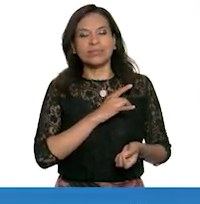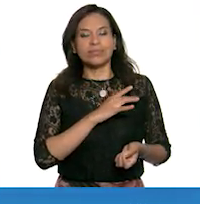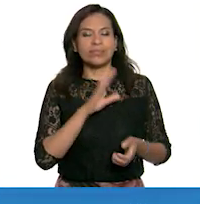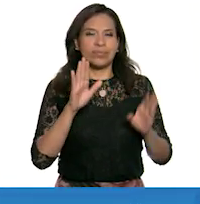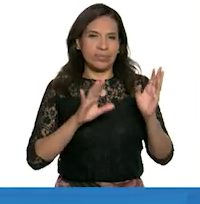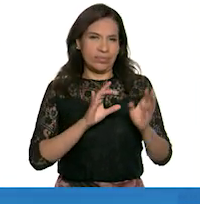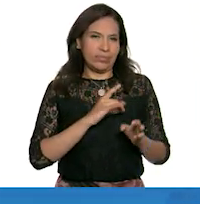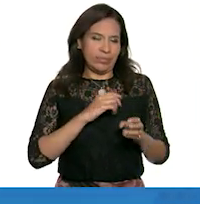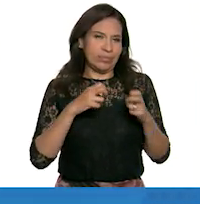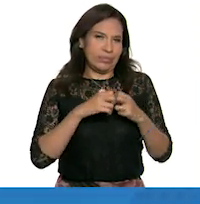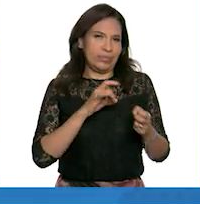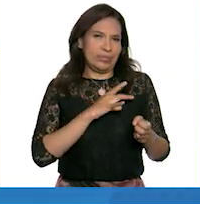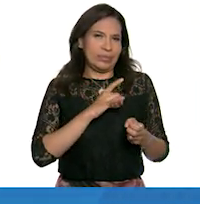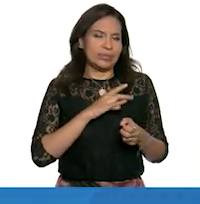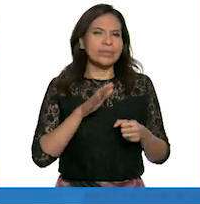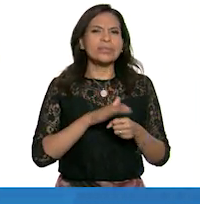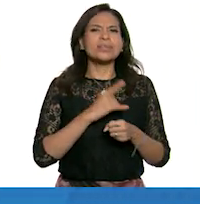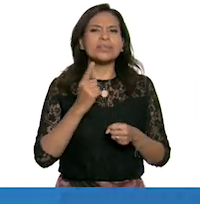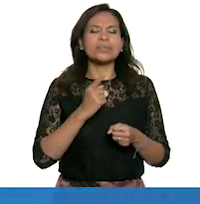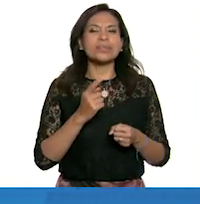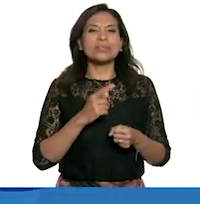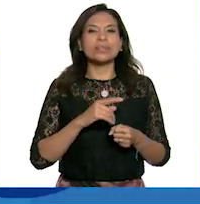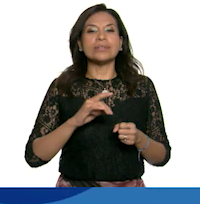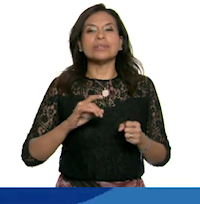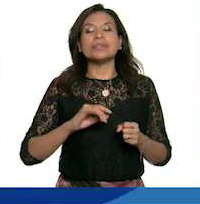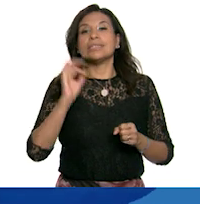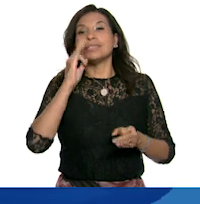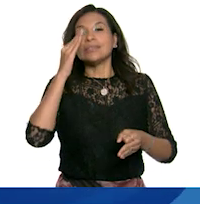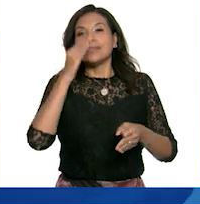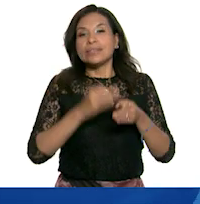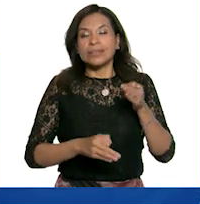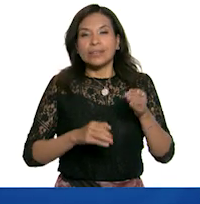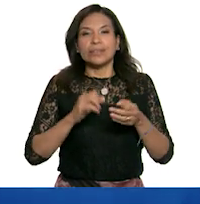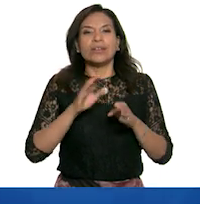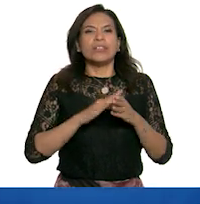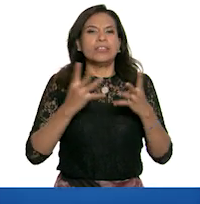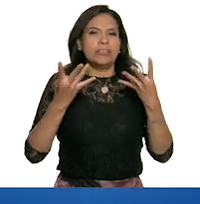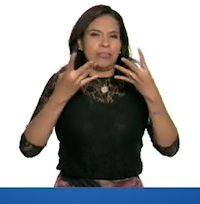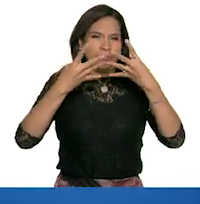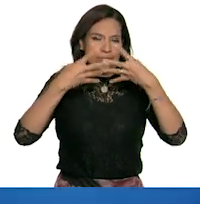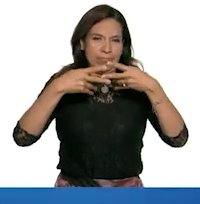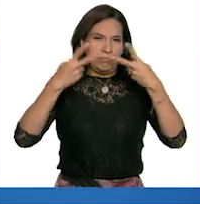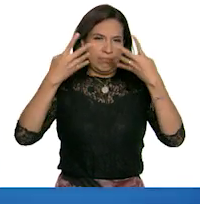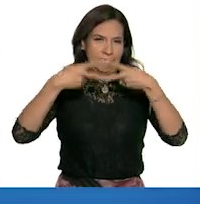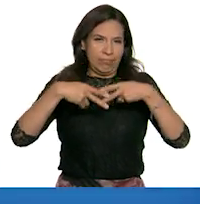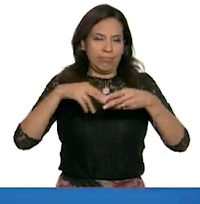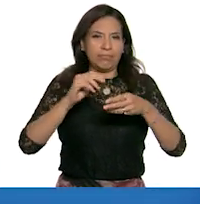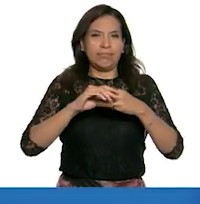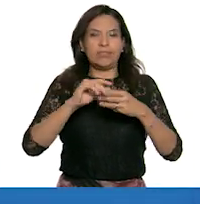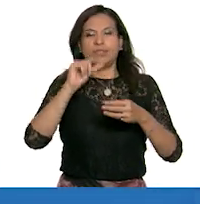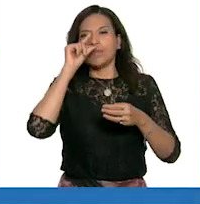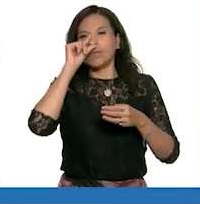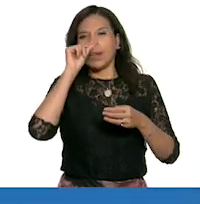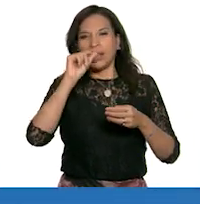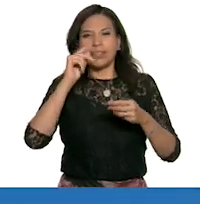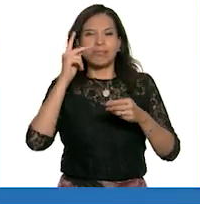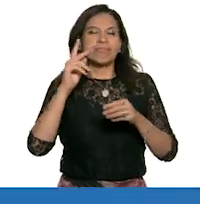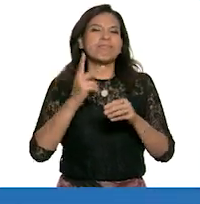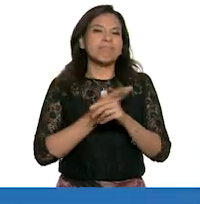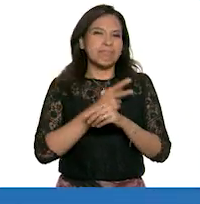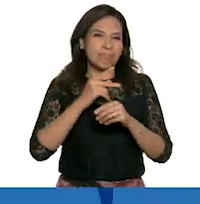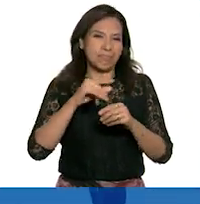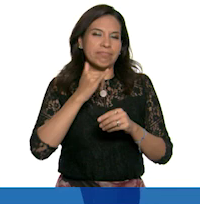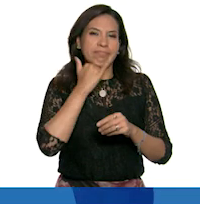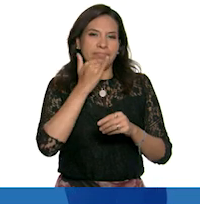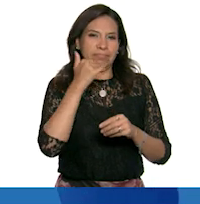la vez miedo de, en una final o en una semifinal, perder o cometer errores en el partido que